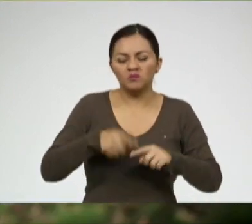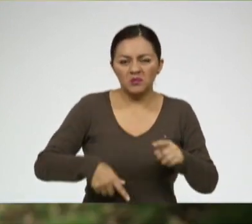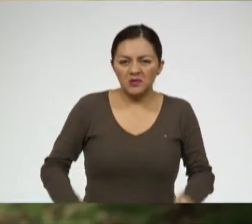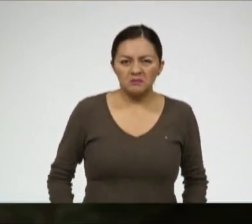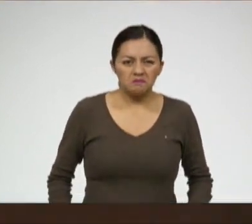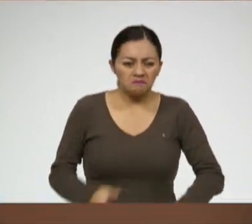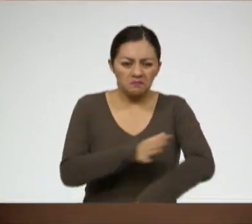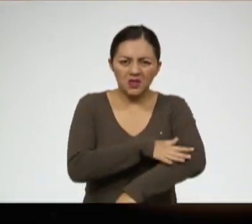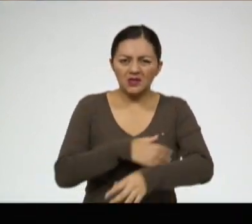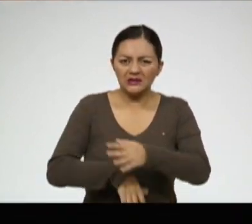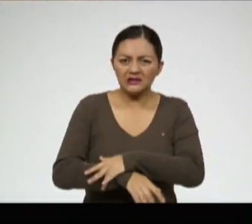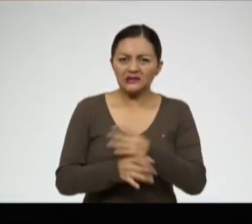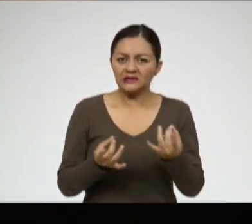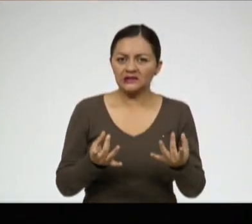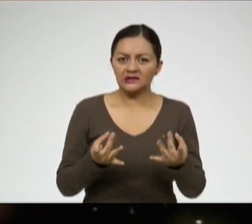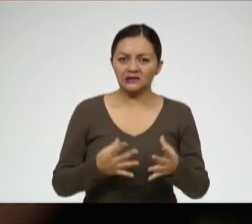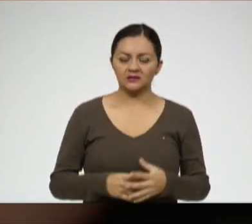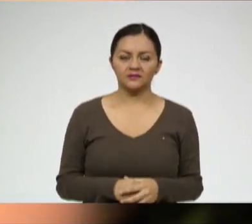piernas.